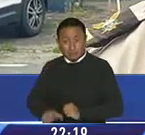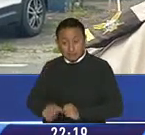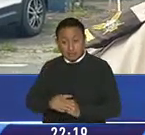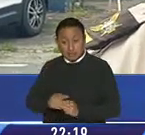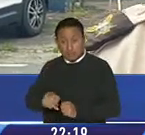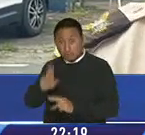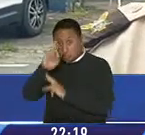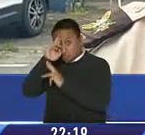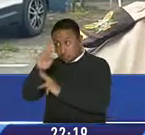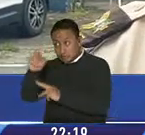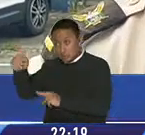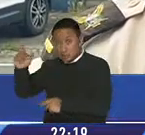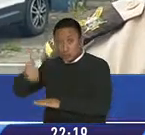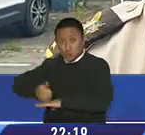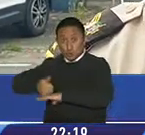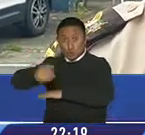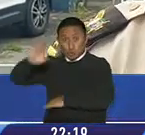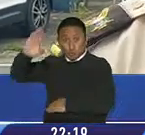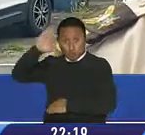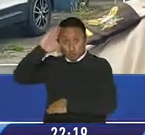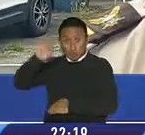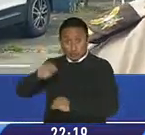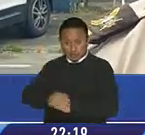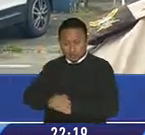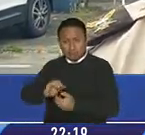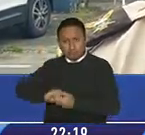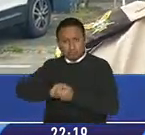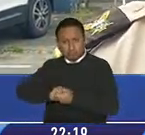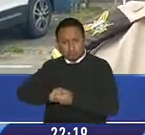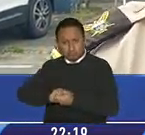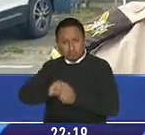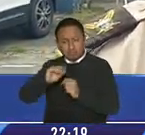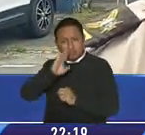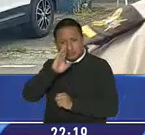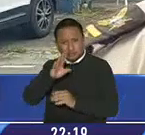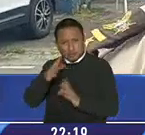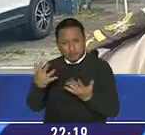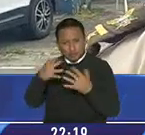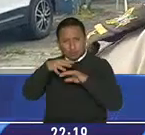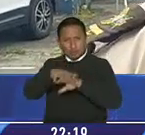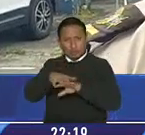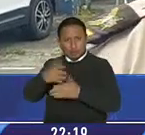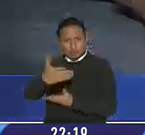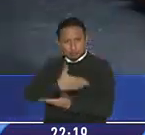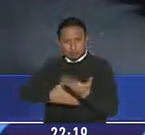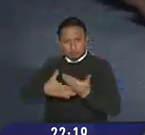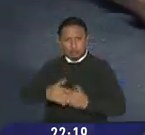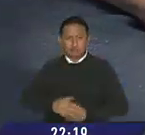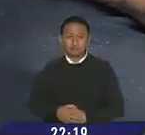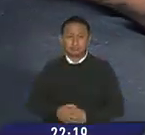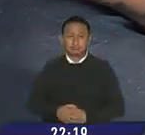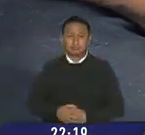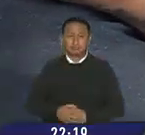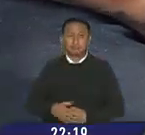niño al joven con los valores de solidaridad que estemos siempre unidos que vivieren en comunión como tiene que ser. El uniformado recibió 10